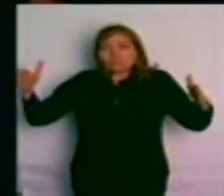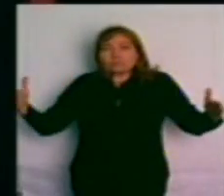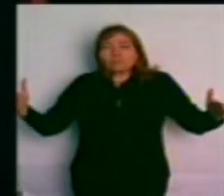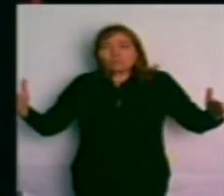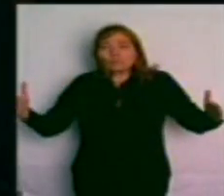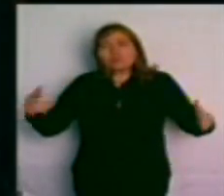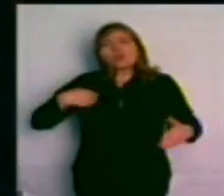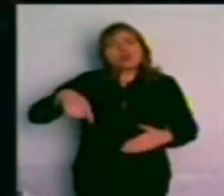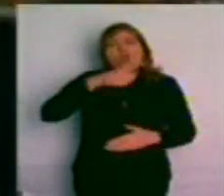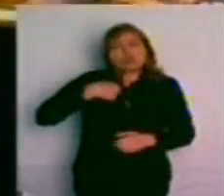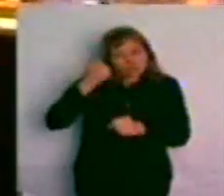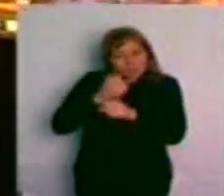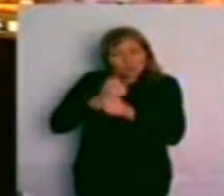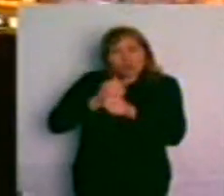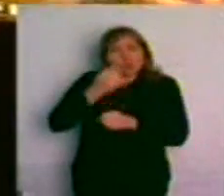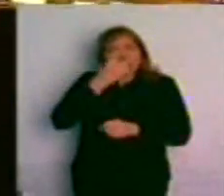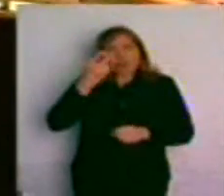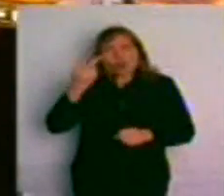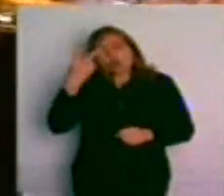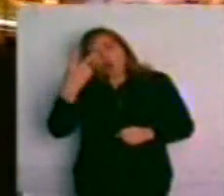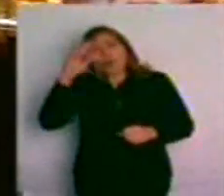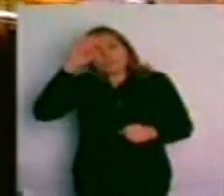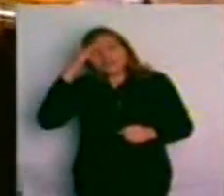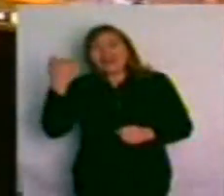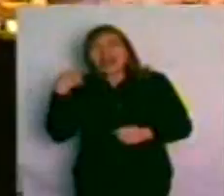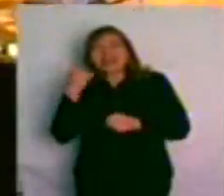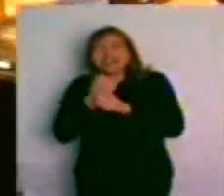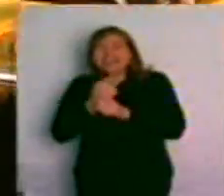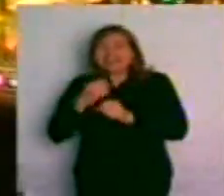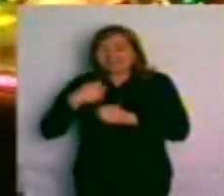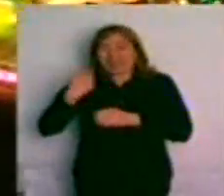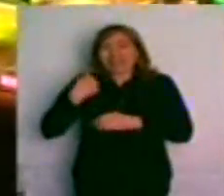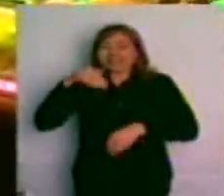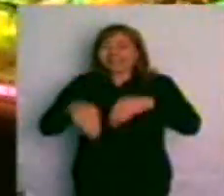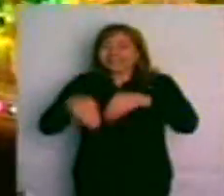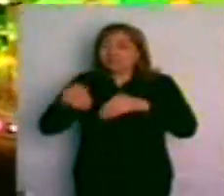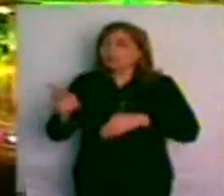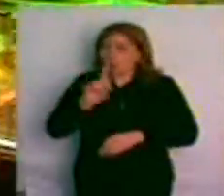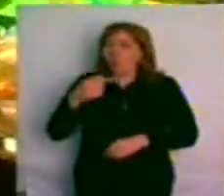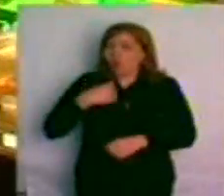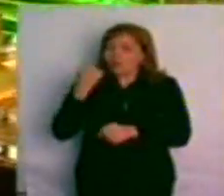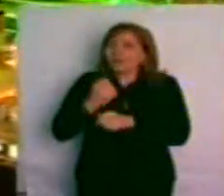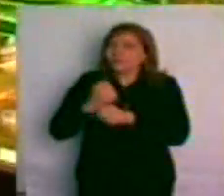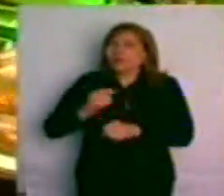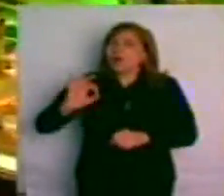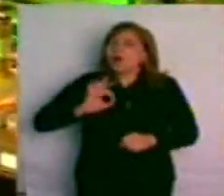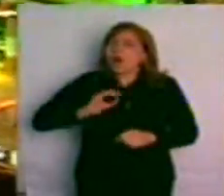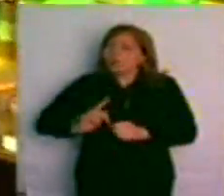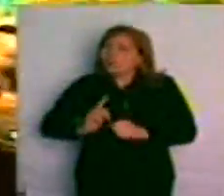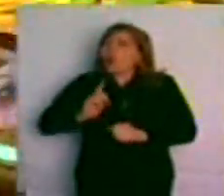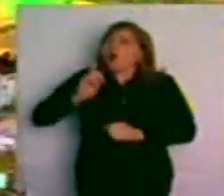obras cuatro o cinco meses antes de las elecciones, nosotros trabajamos siempre durante todo el año